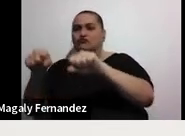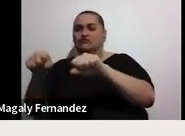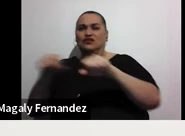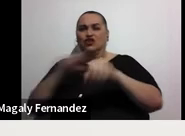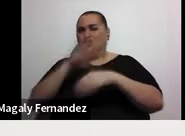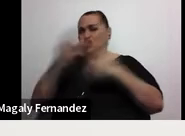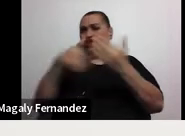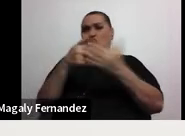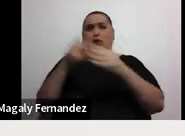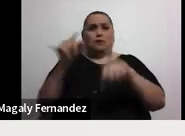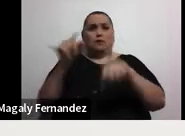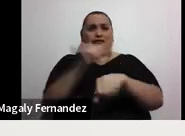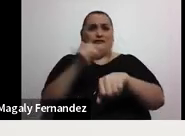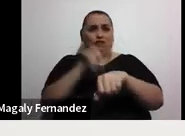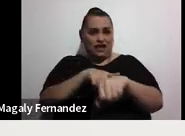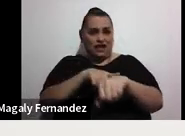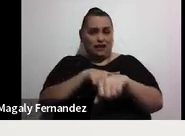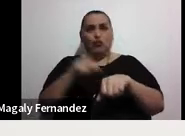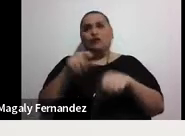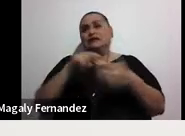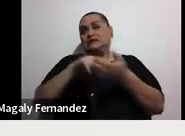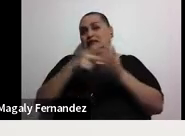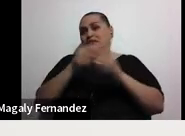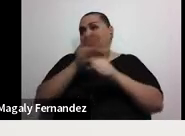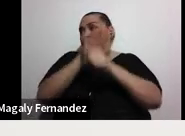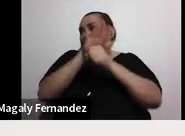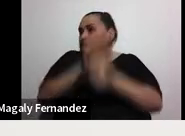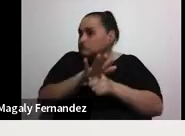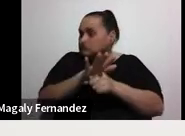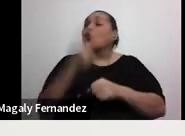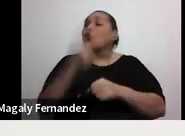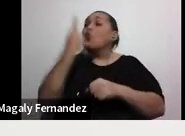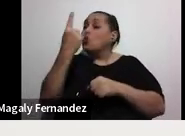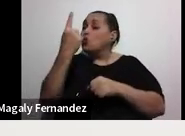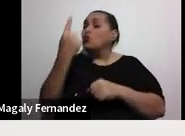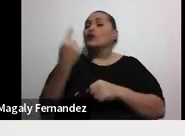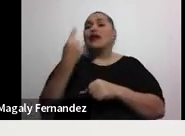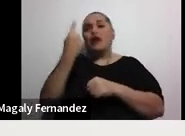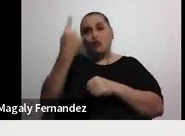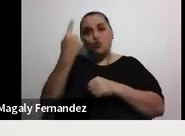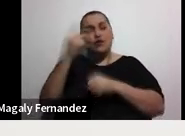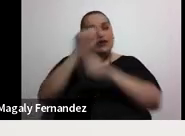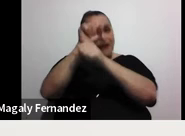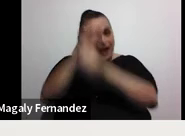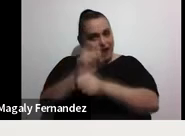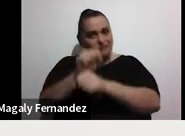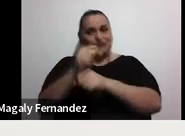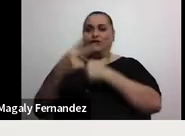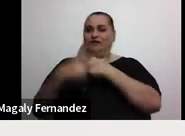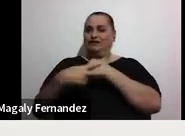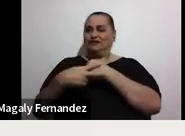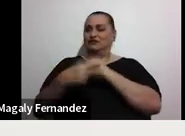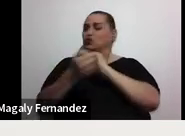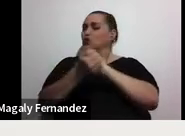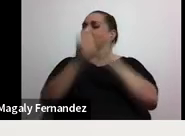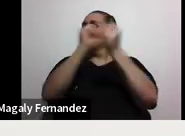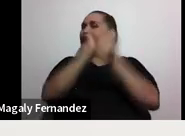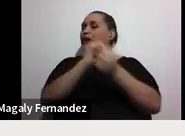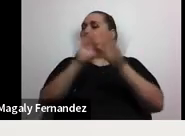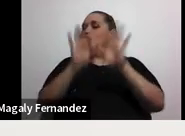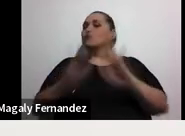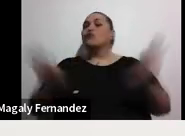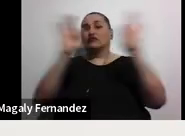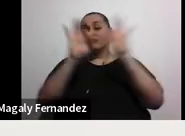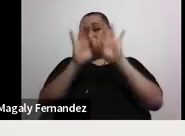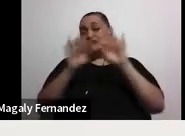Ese tipo de cosas pueden ser abrumaduras. Un hábito a la vez y un hábito que sea significativo y haga un cambio importante. puede ser